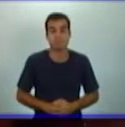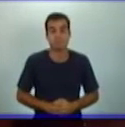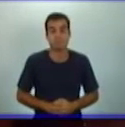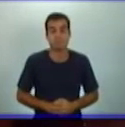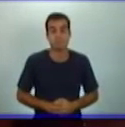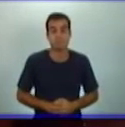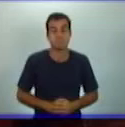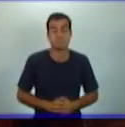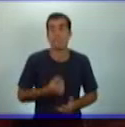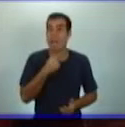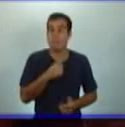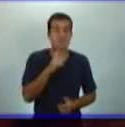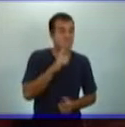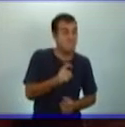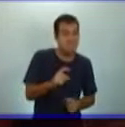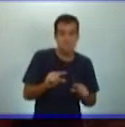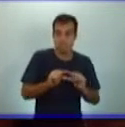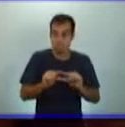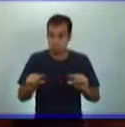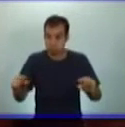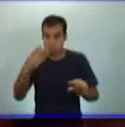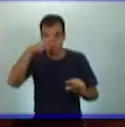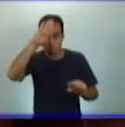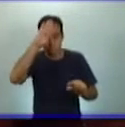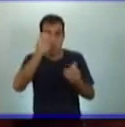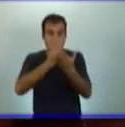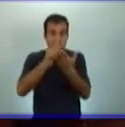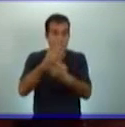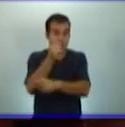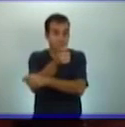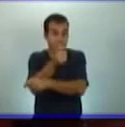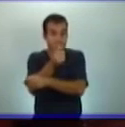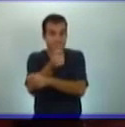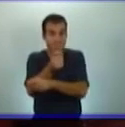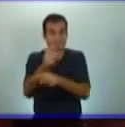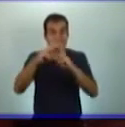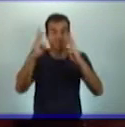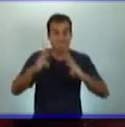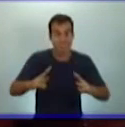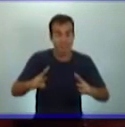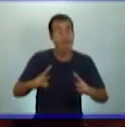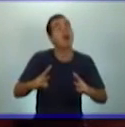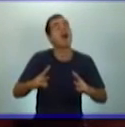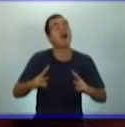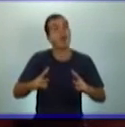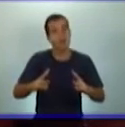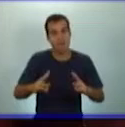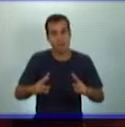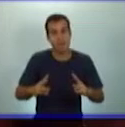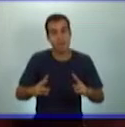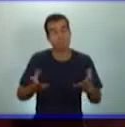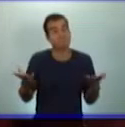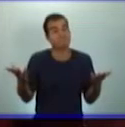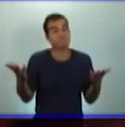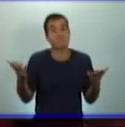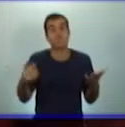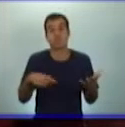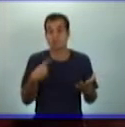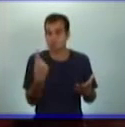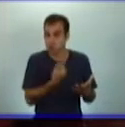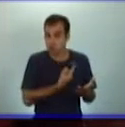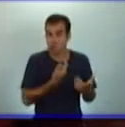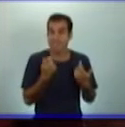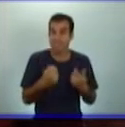cubeduca, como te reflejo en la pantalla, entonces tendríamos que